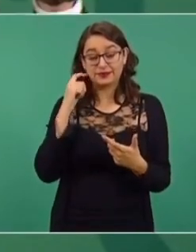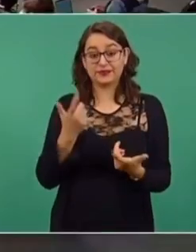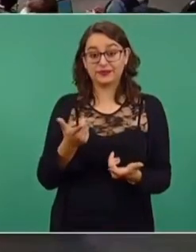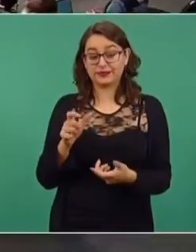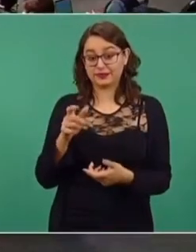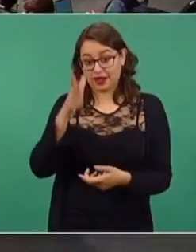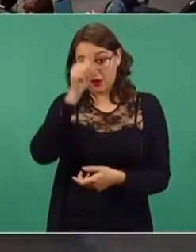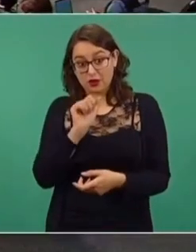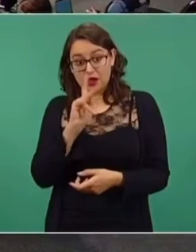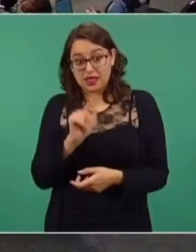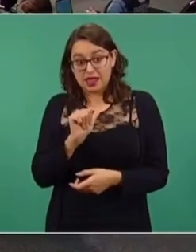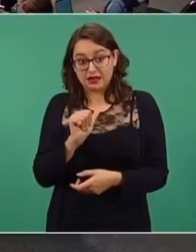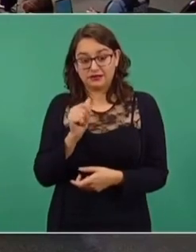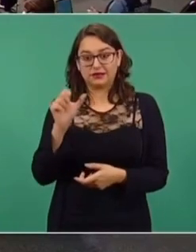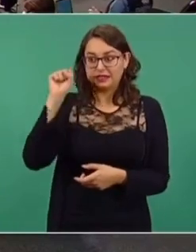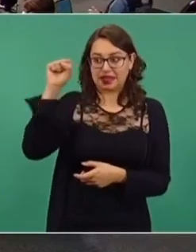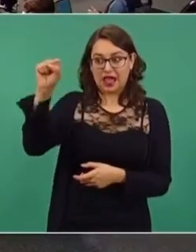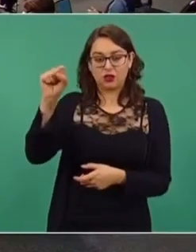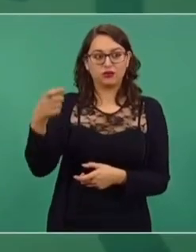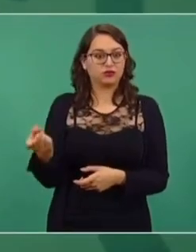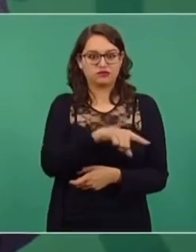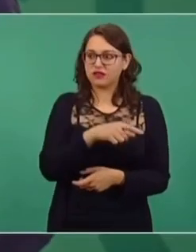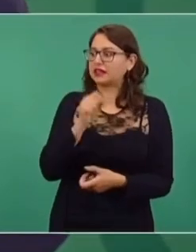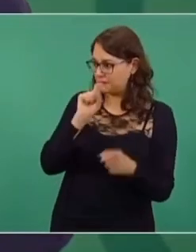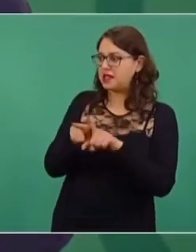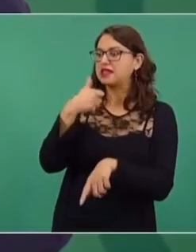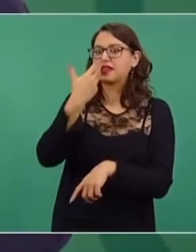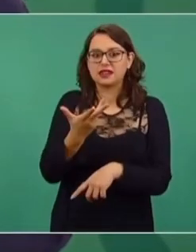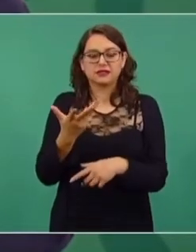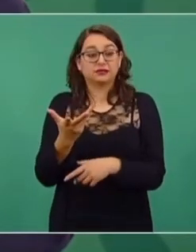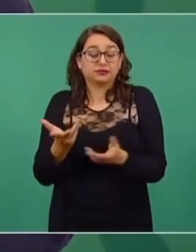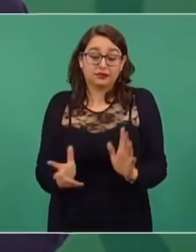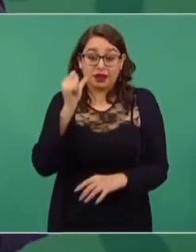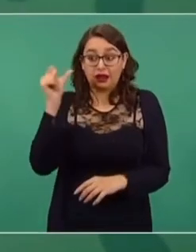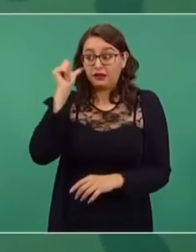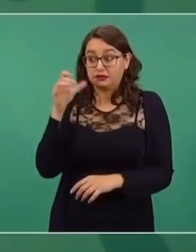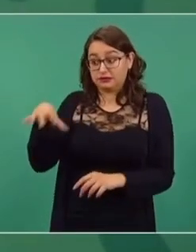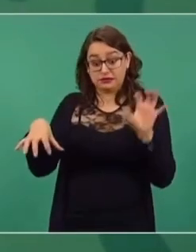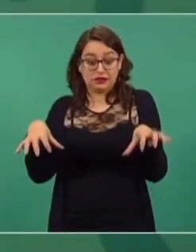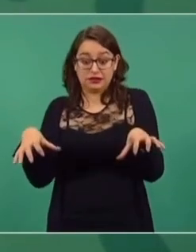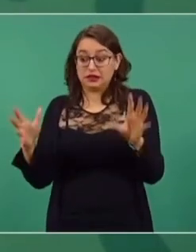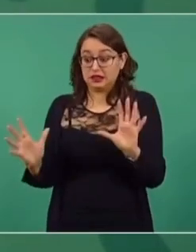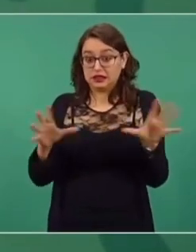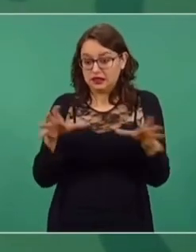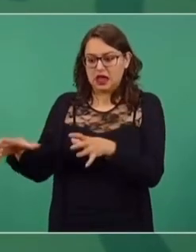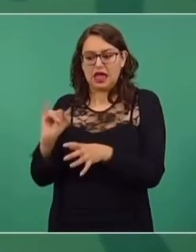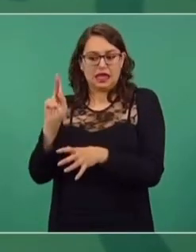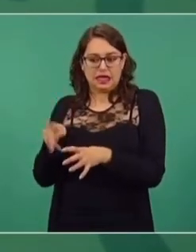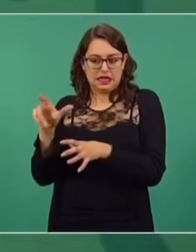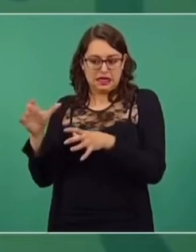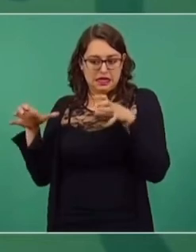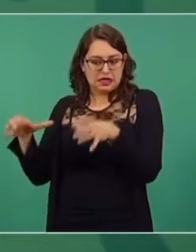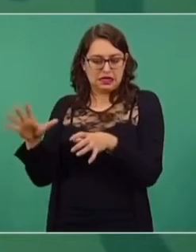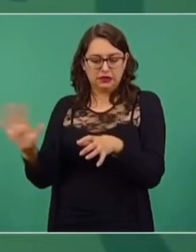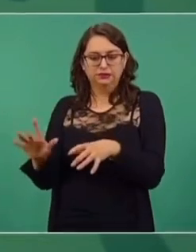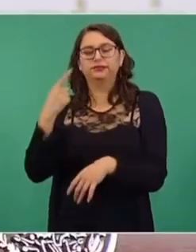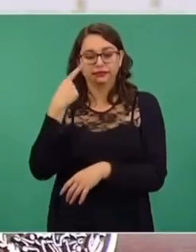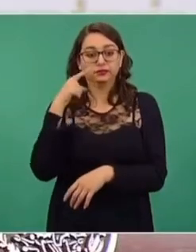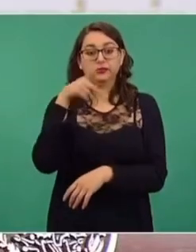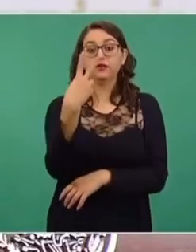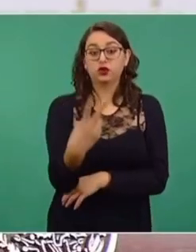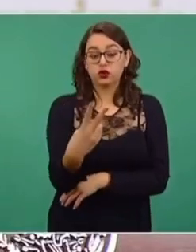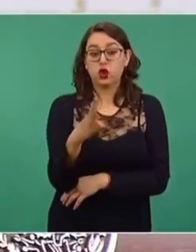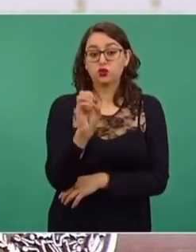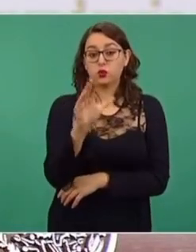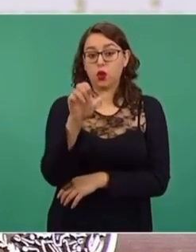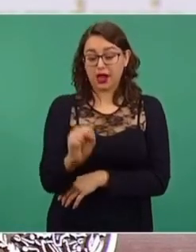el acuerdo con ICA y por eso ayer hubo un paro parcial, estamos hablando nada más de la empresa ICA, en Dos Bocas están trabajando